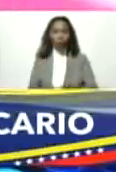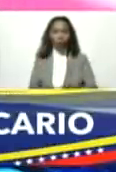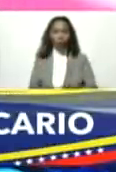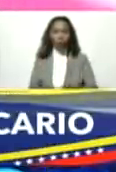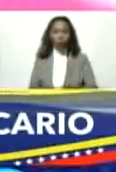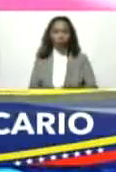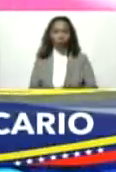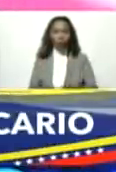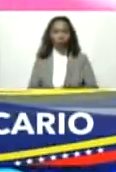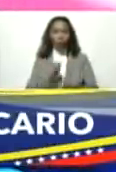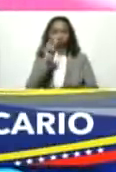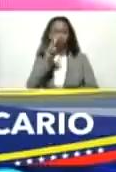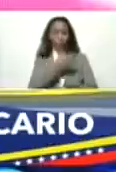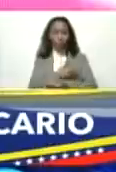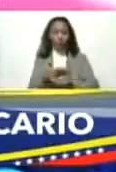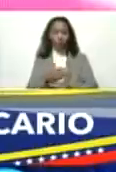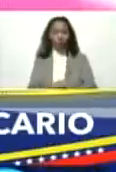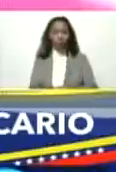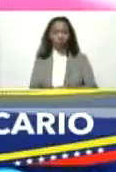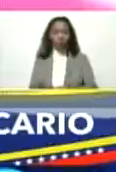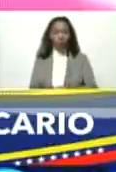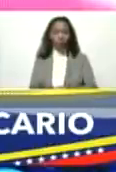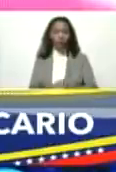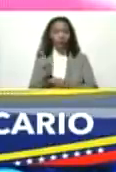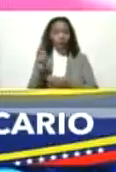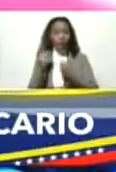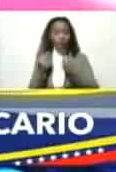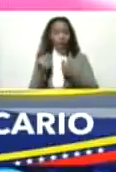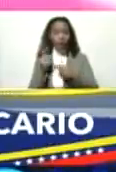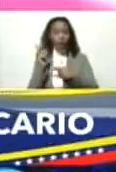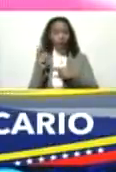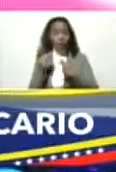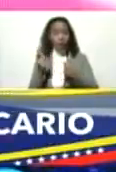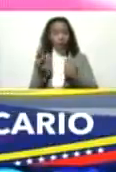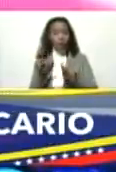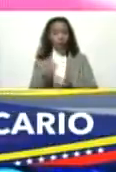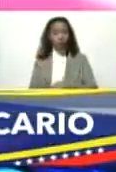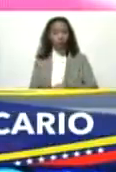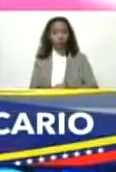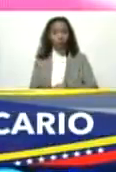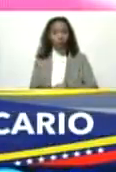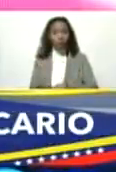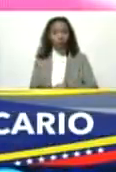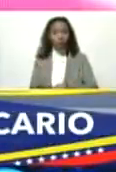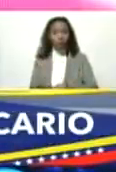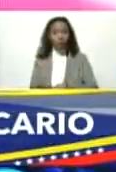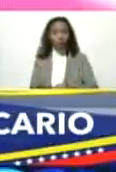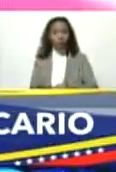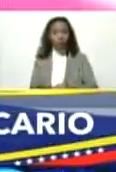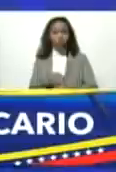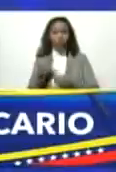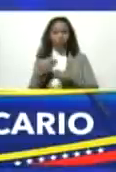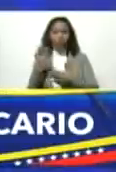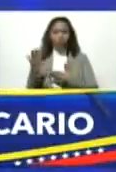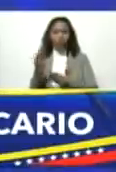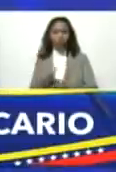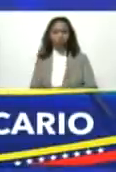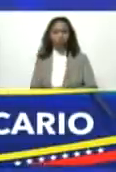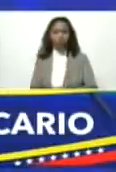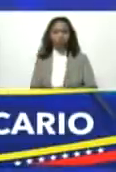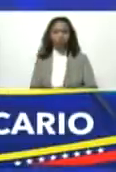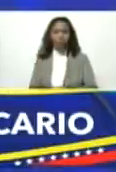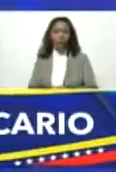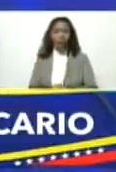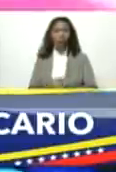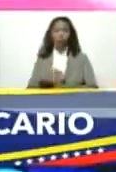dos milloncitos una platica esa platica ¿cómo es? ni le